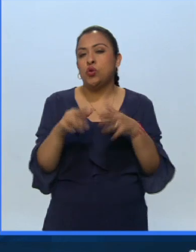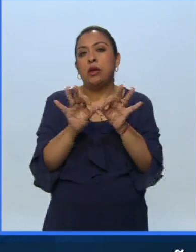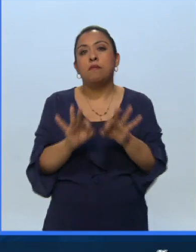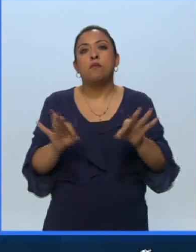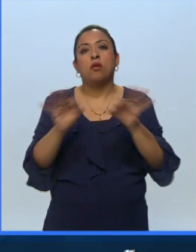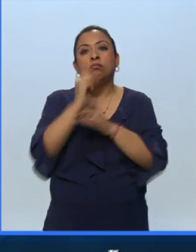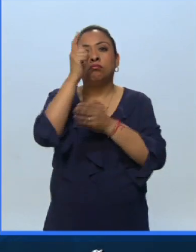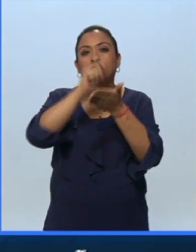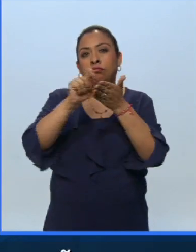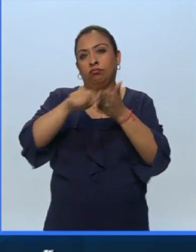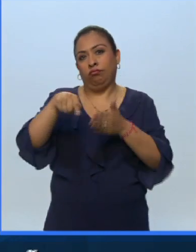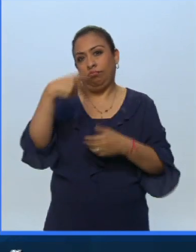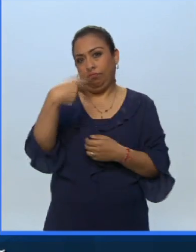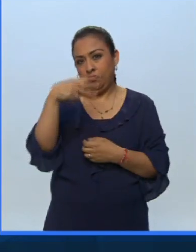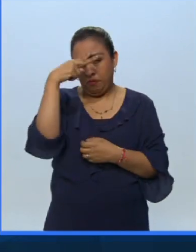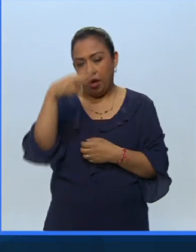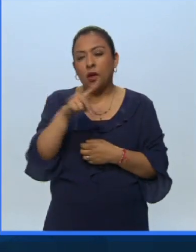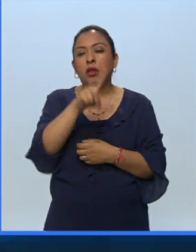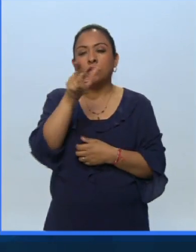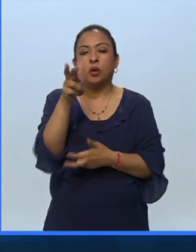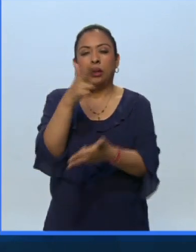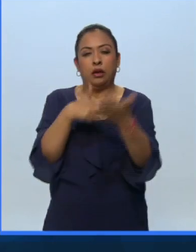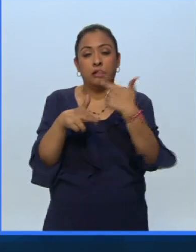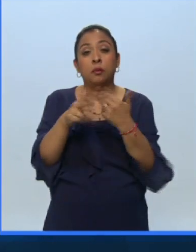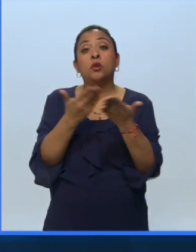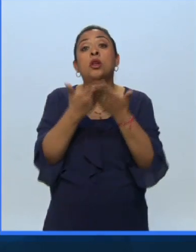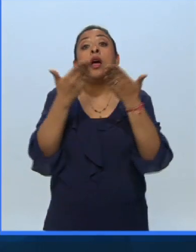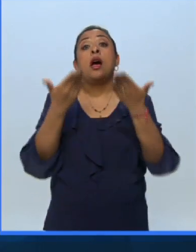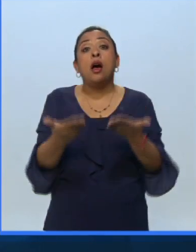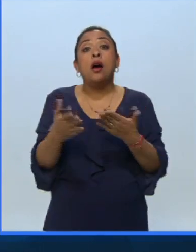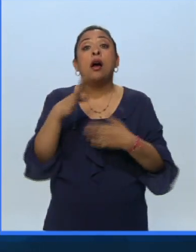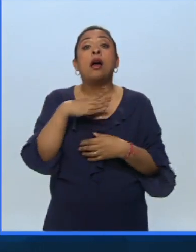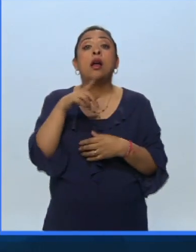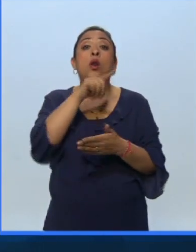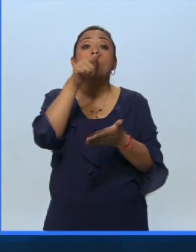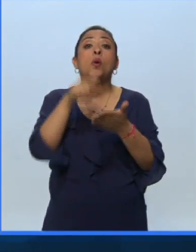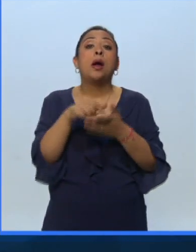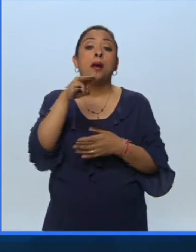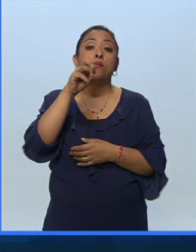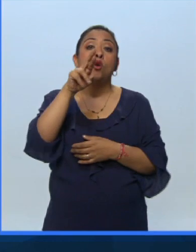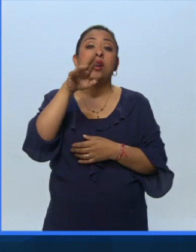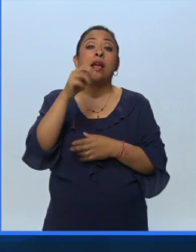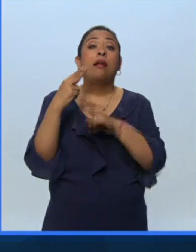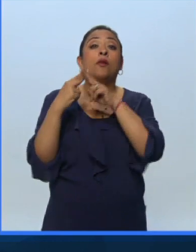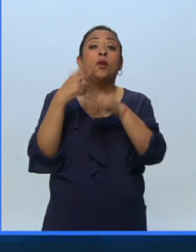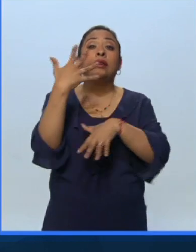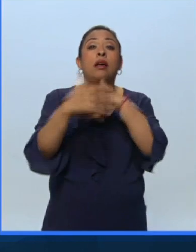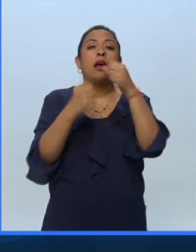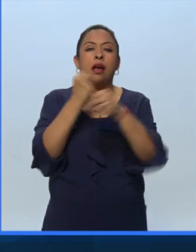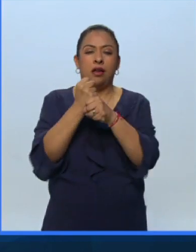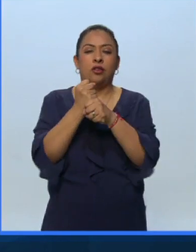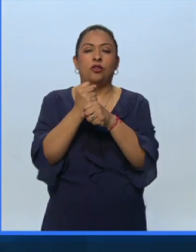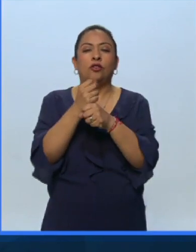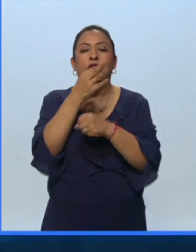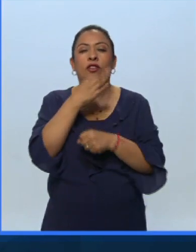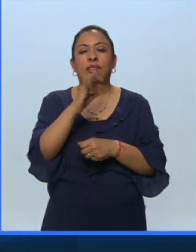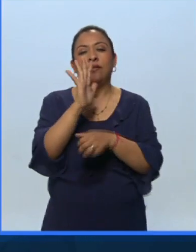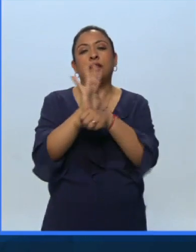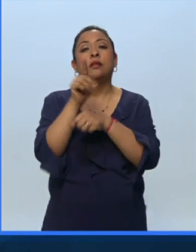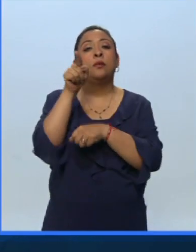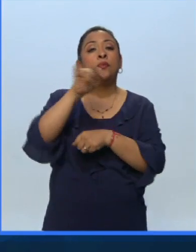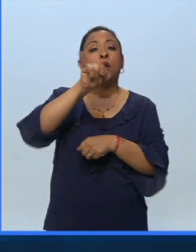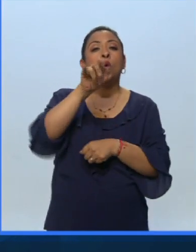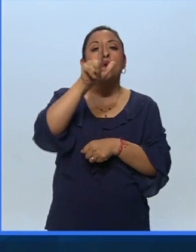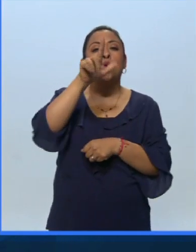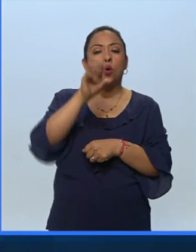país Enhorabuena y regresamos en un ratito contigo y por lo pronto nos vamos a Morelia 15 años del Festival de Sina ya se encuentra Julio López